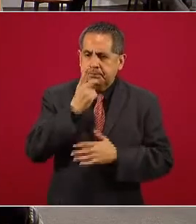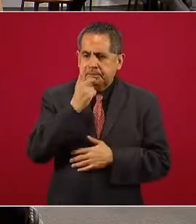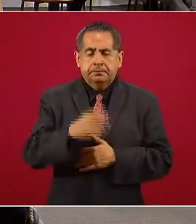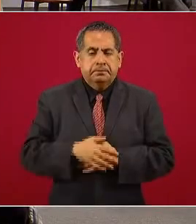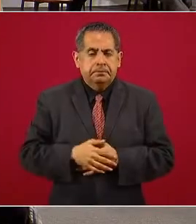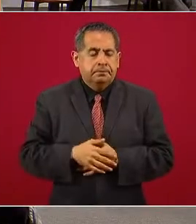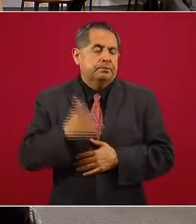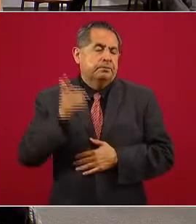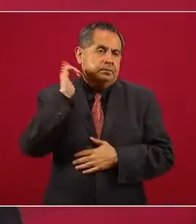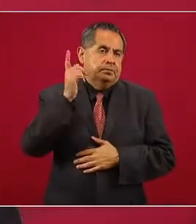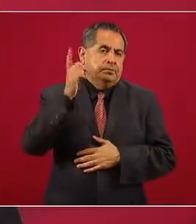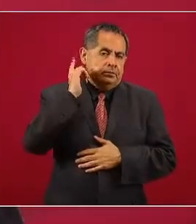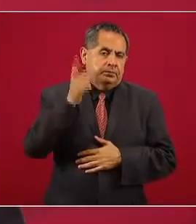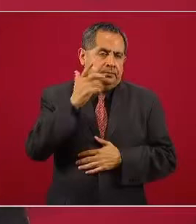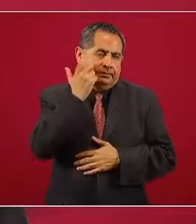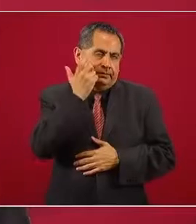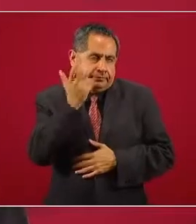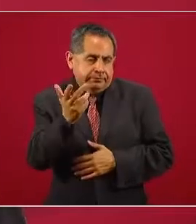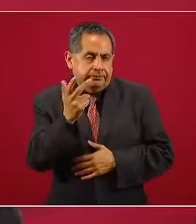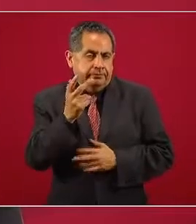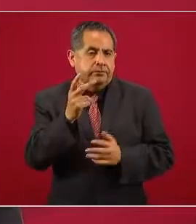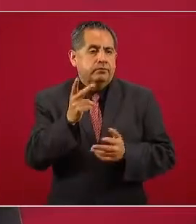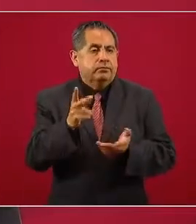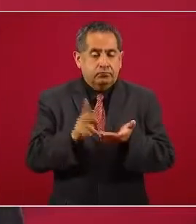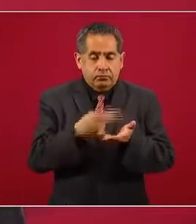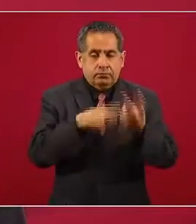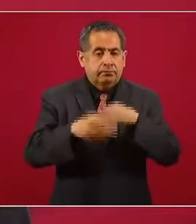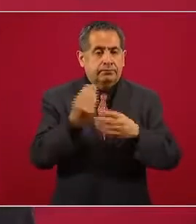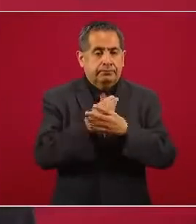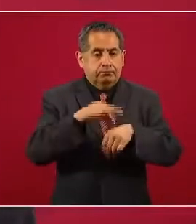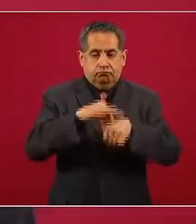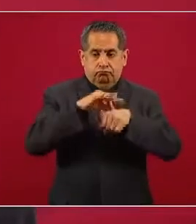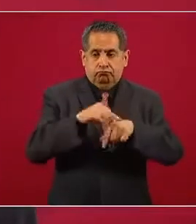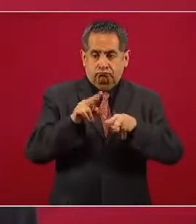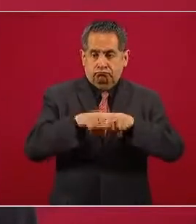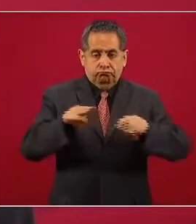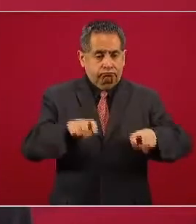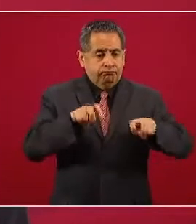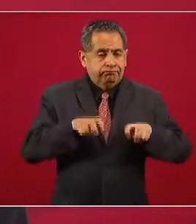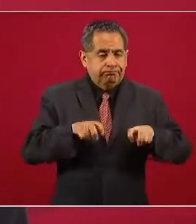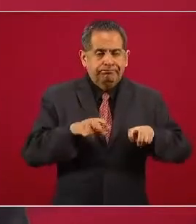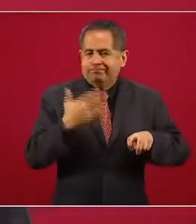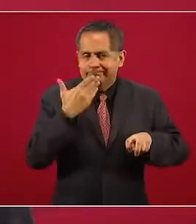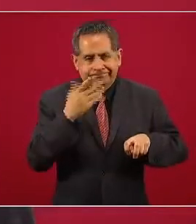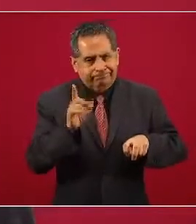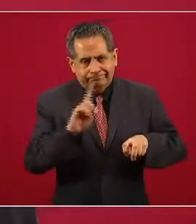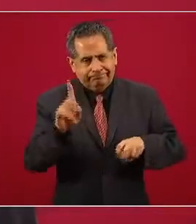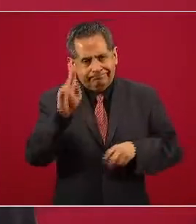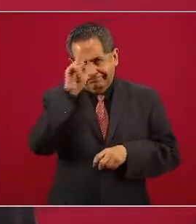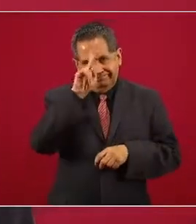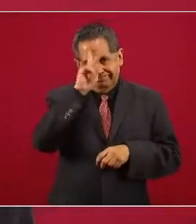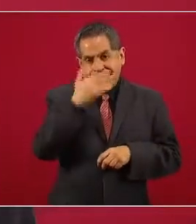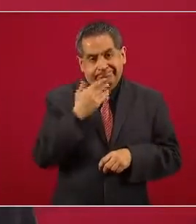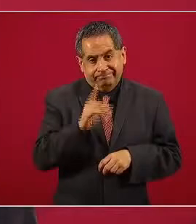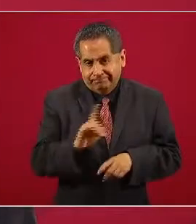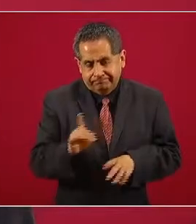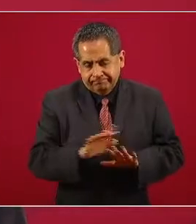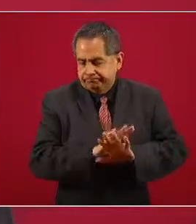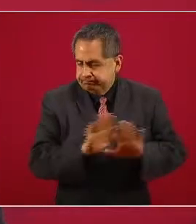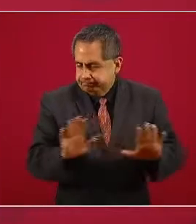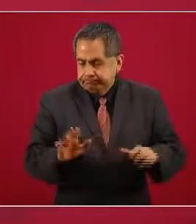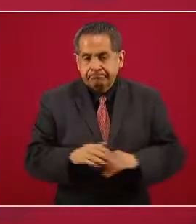quisiéramos volver a clases presenciales, pero no es posible ni prudente. Gracias a las